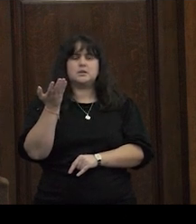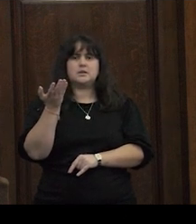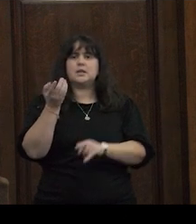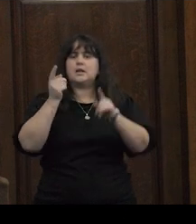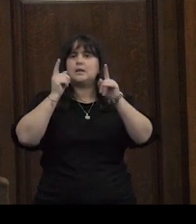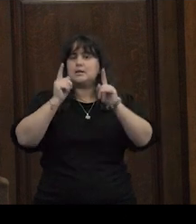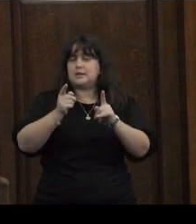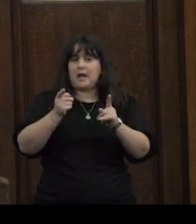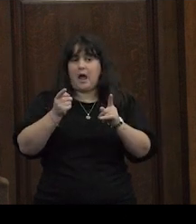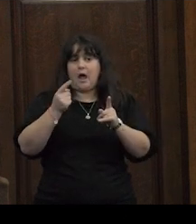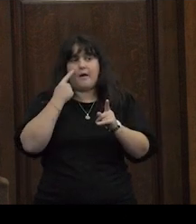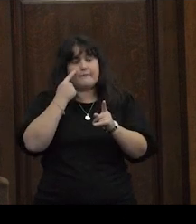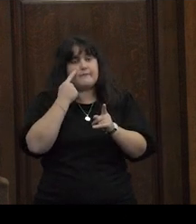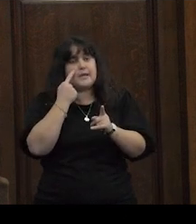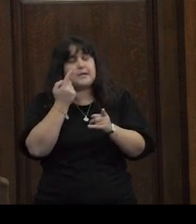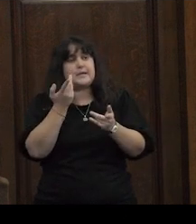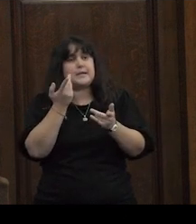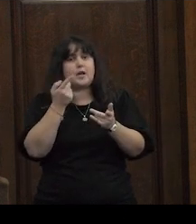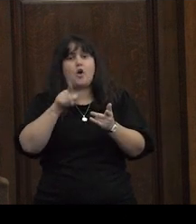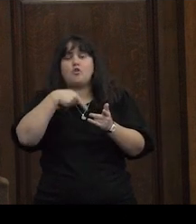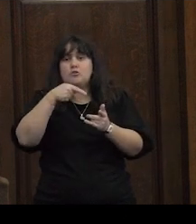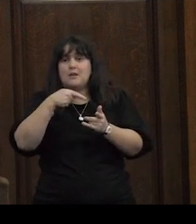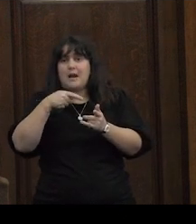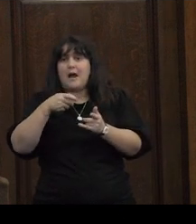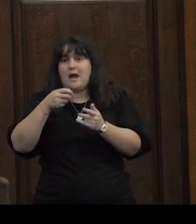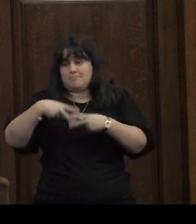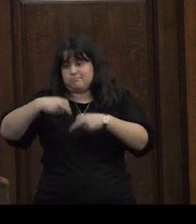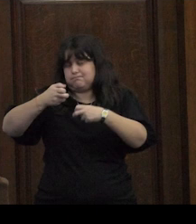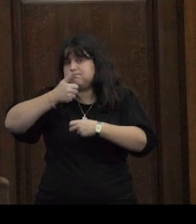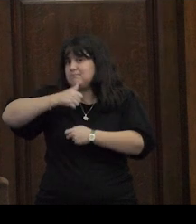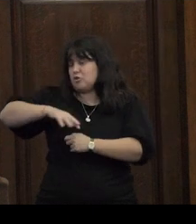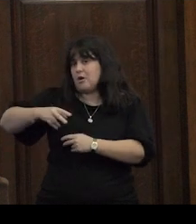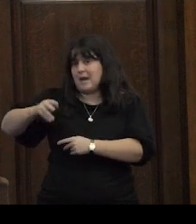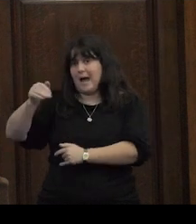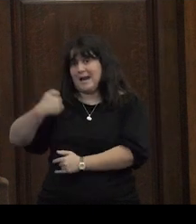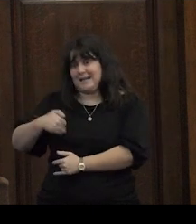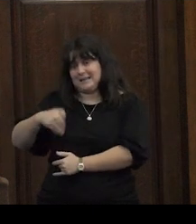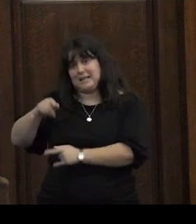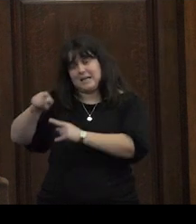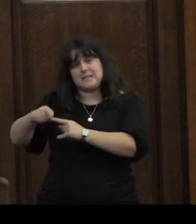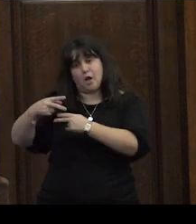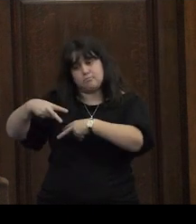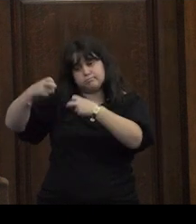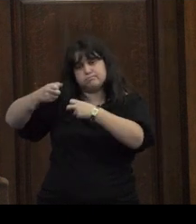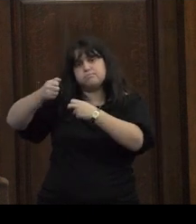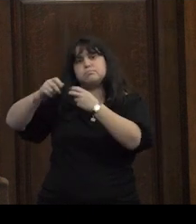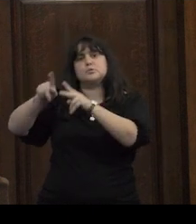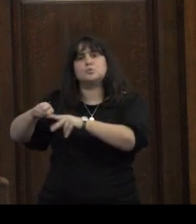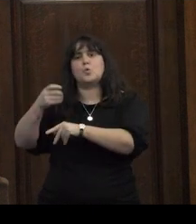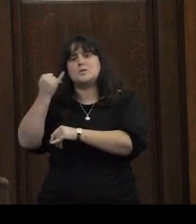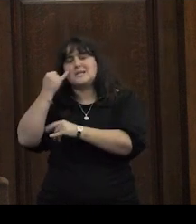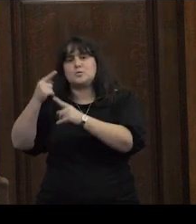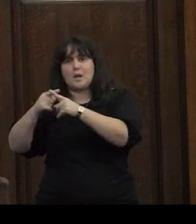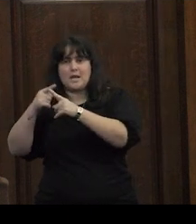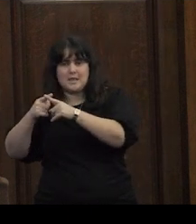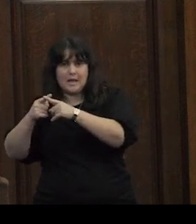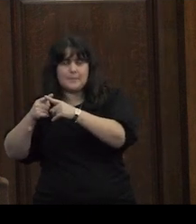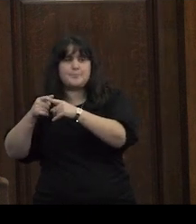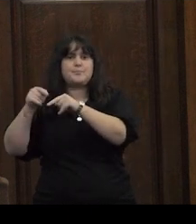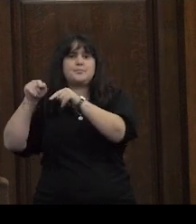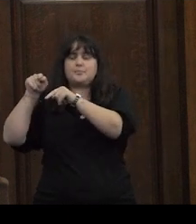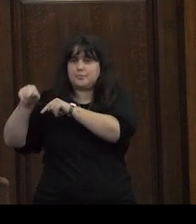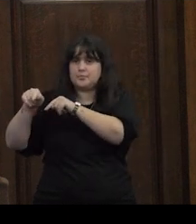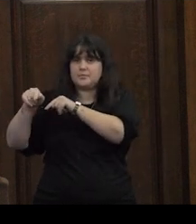y acá tomo a otra historiadora argentina que estudia el campo de la sexualidad que es Karina Felitti